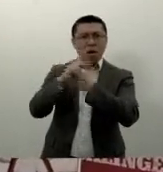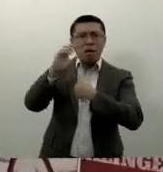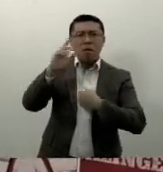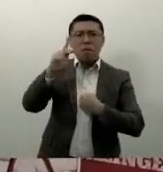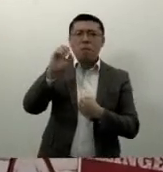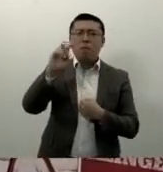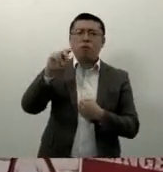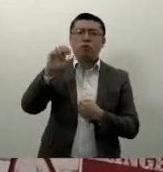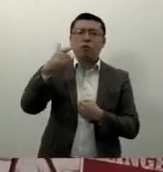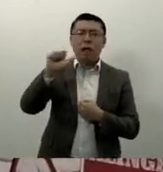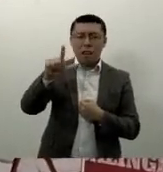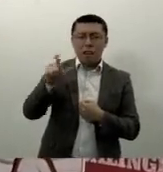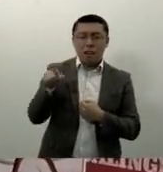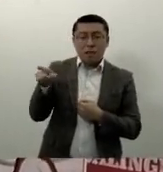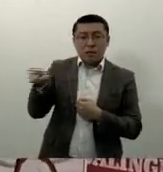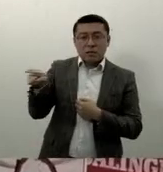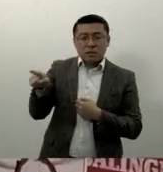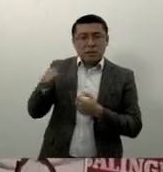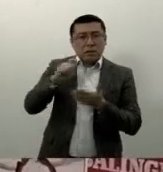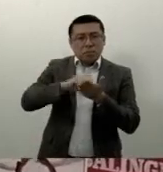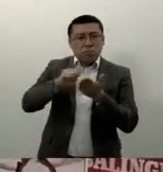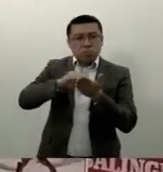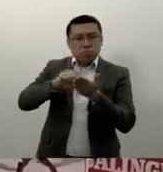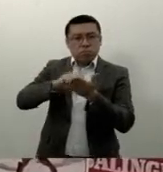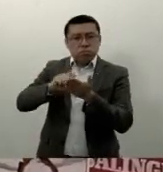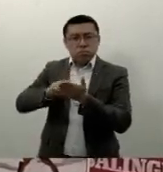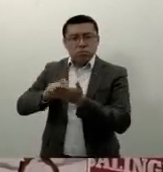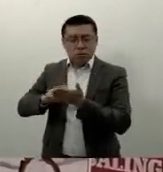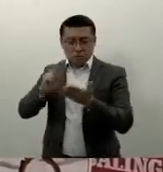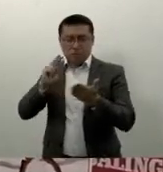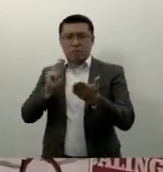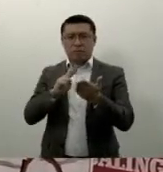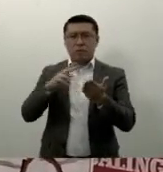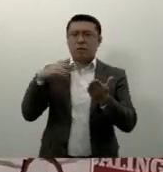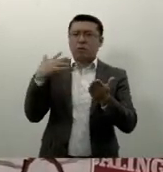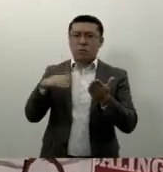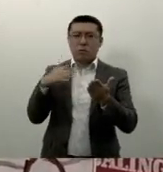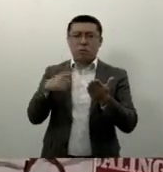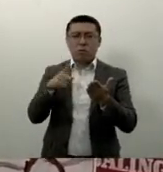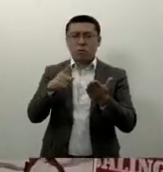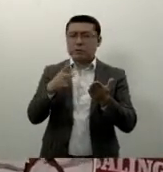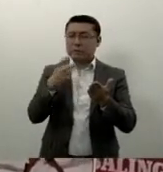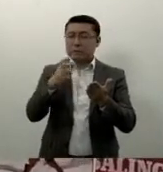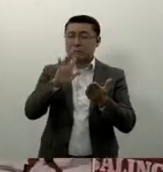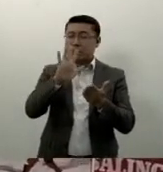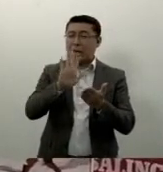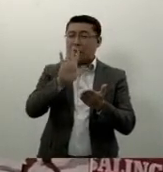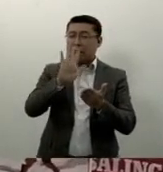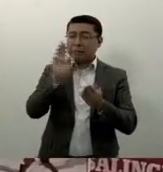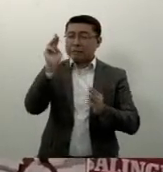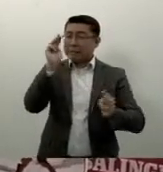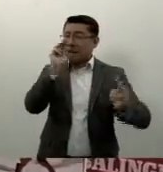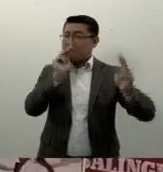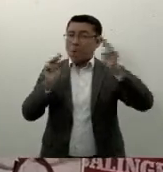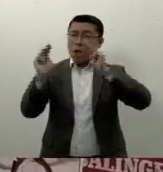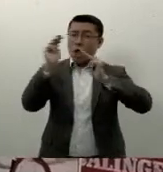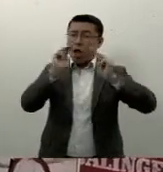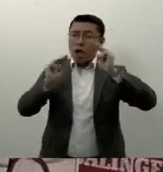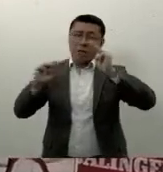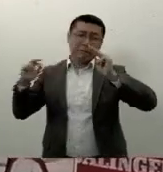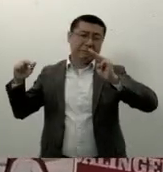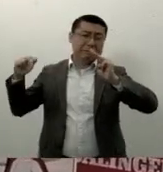alcanza en Os Memorabis una cima difícilmente superable. Su novela más